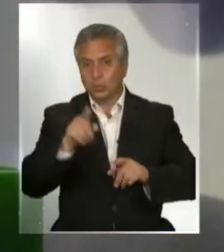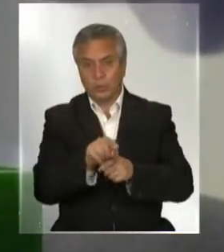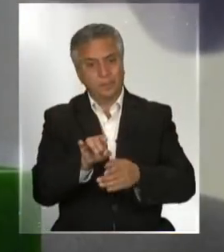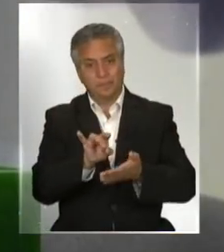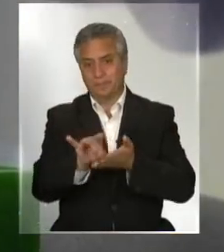-19.